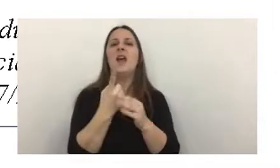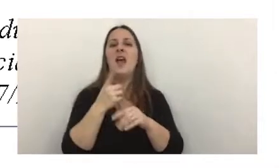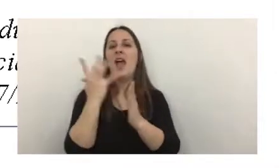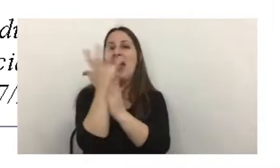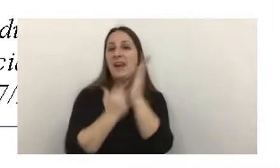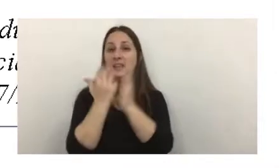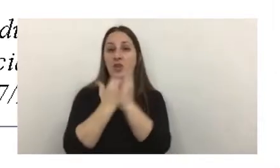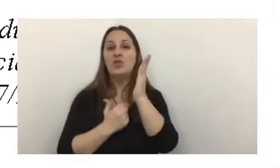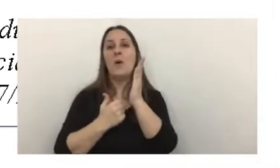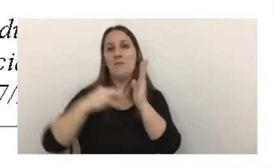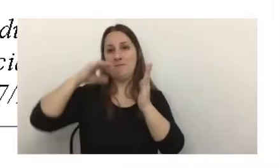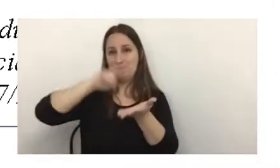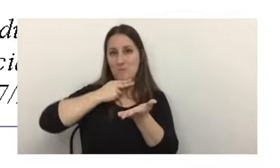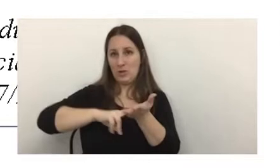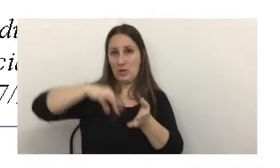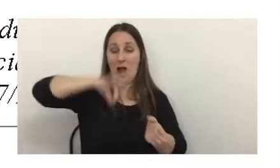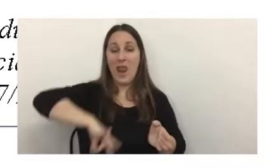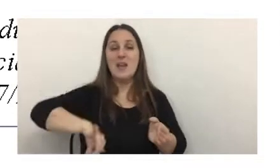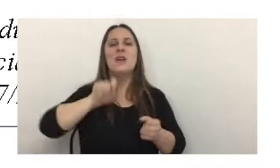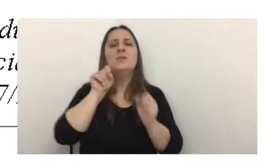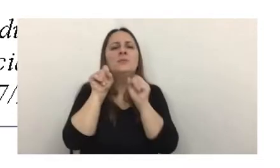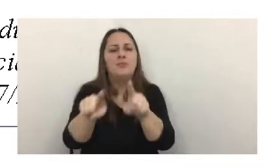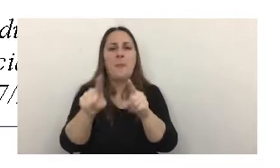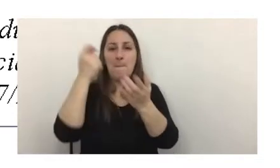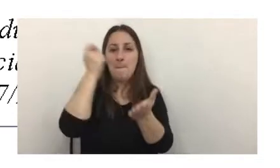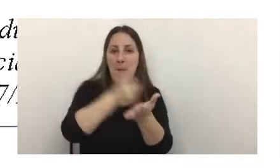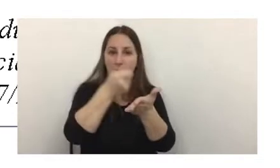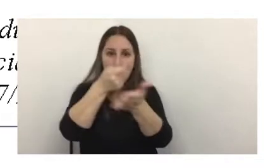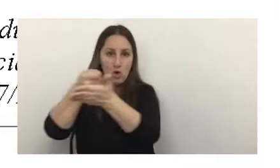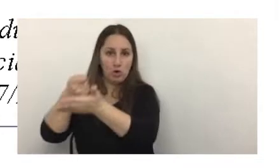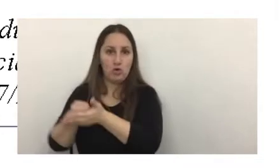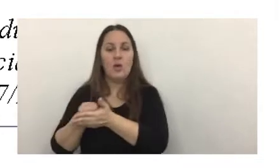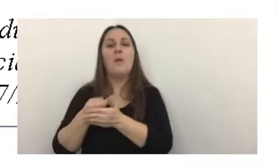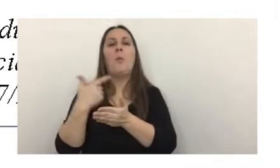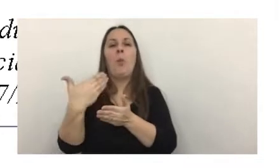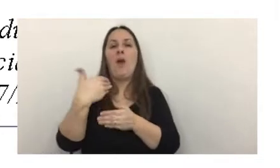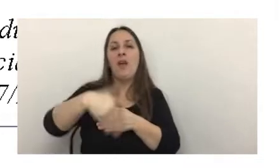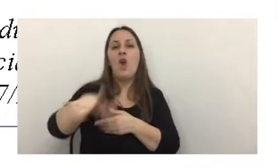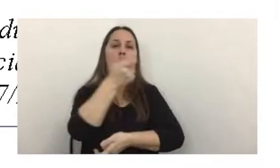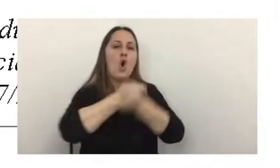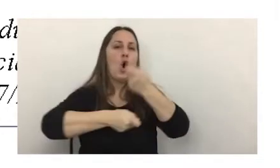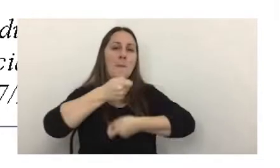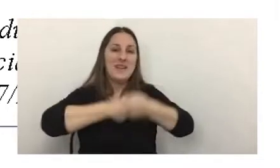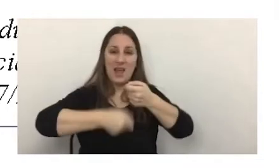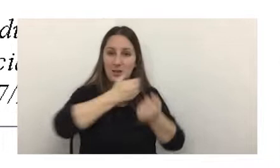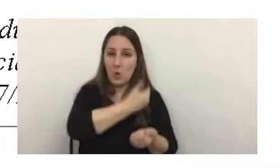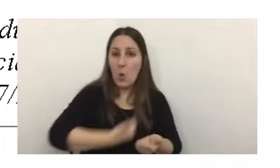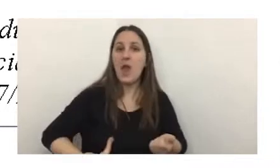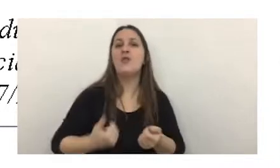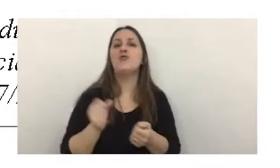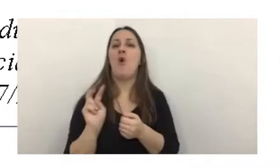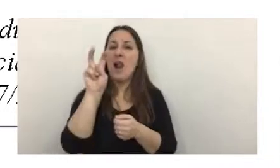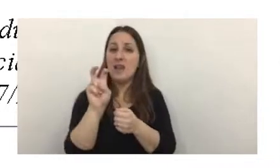retención en ganancias aplicables sobre los pagos que se efectúen a comerciantes, locadores o